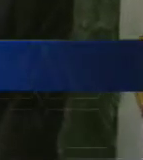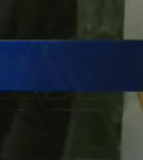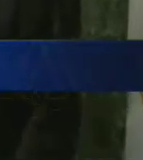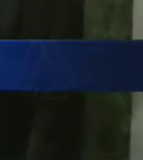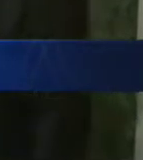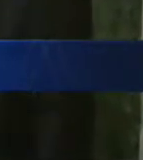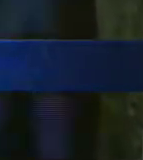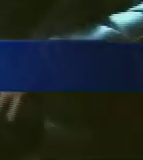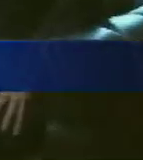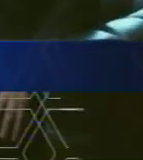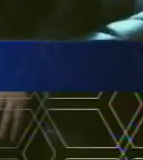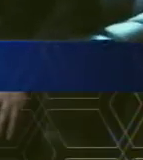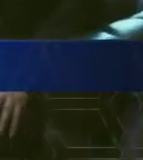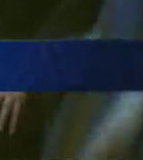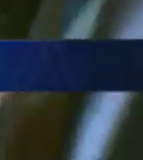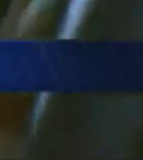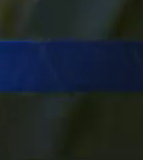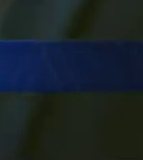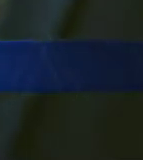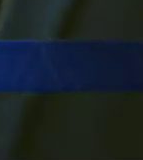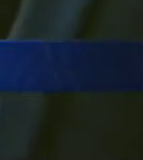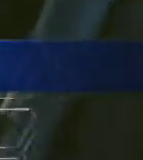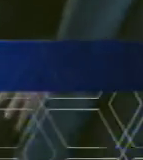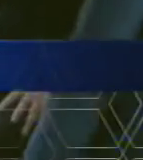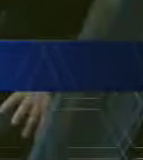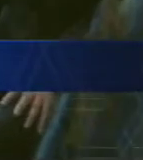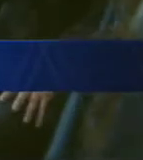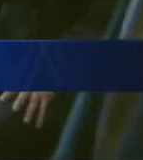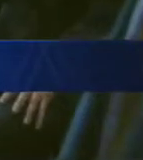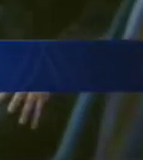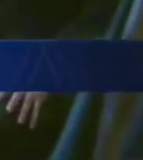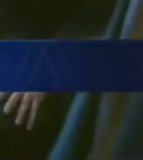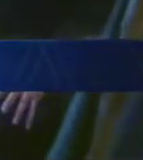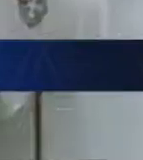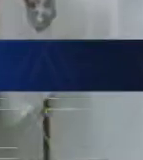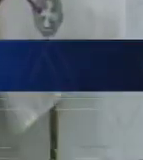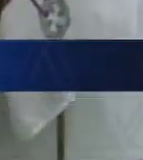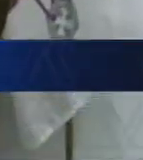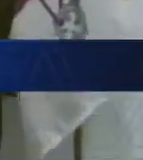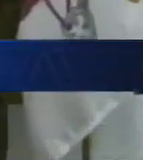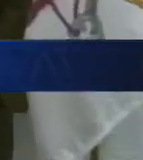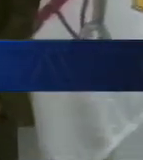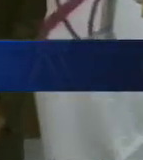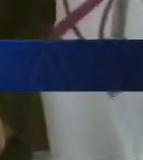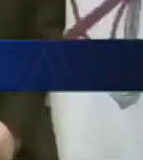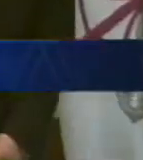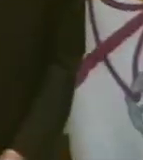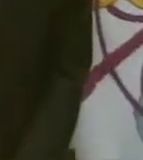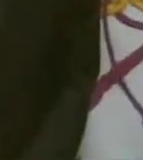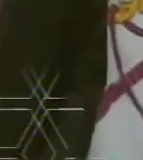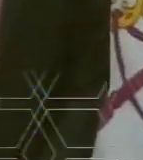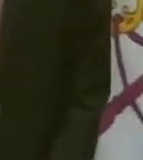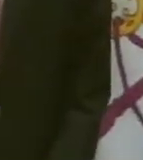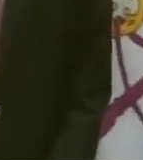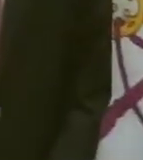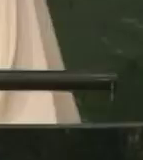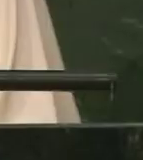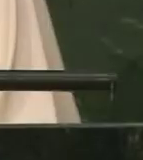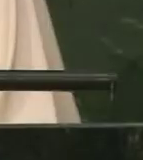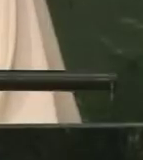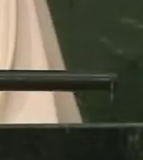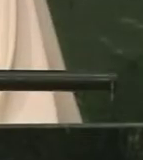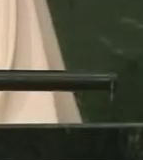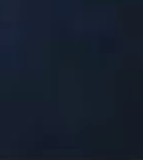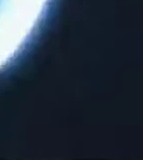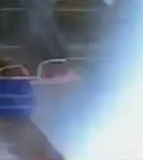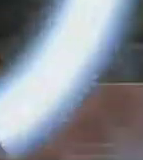Histórico, por primera vez la bandera del Vaticano ondea en la sede de la ONU en discurso del Papa Francisco.